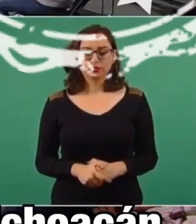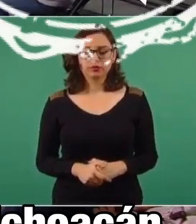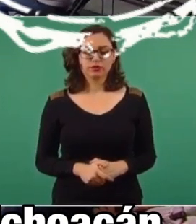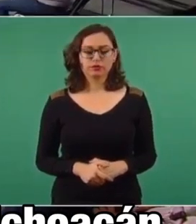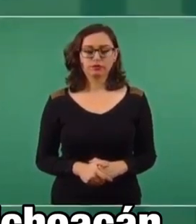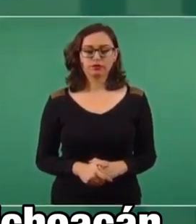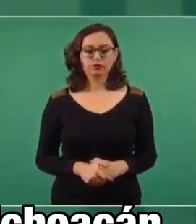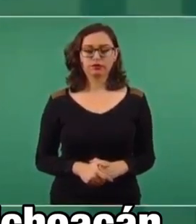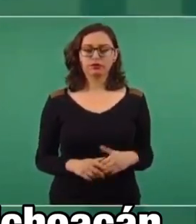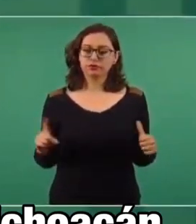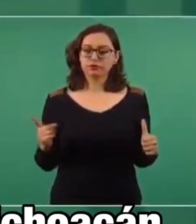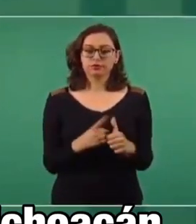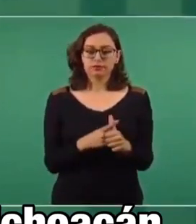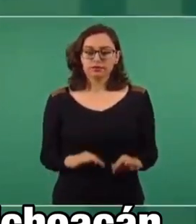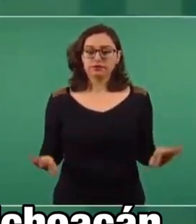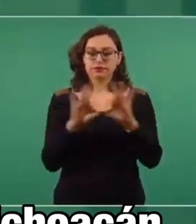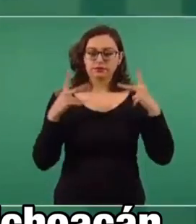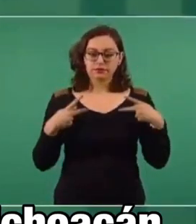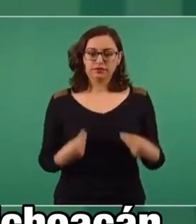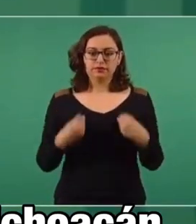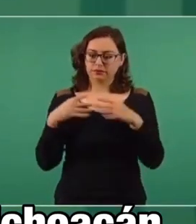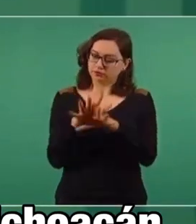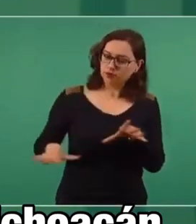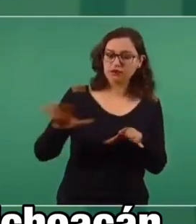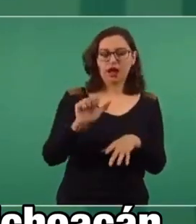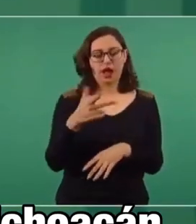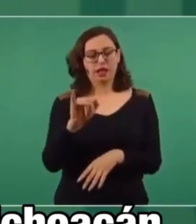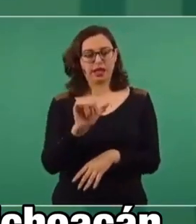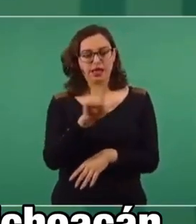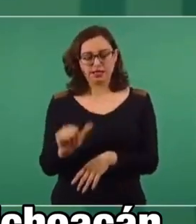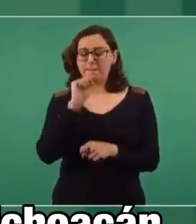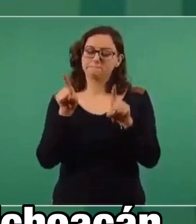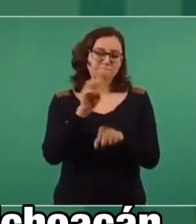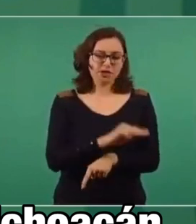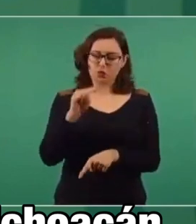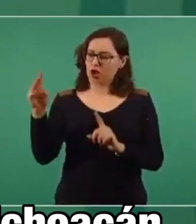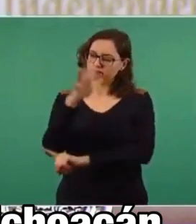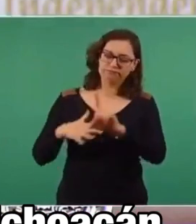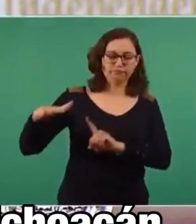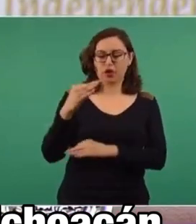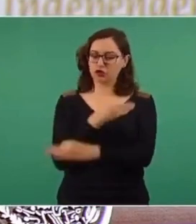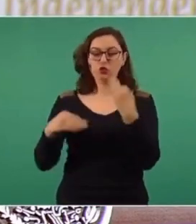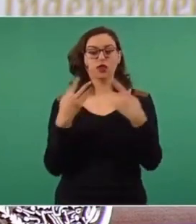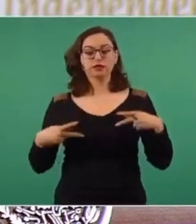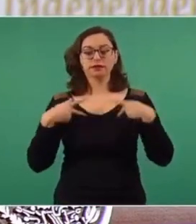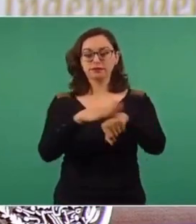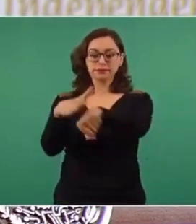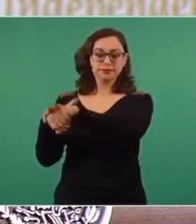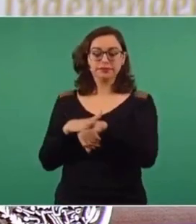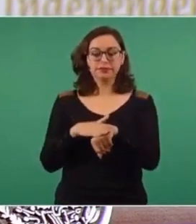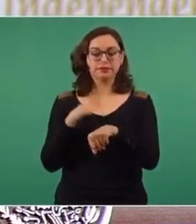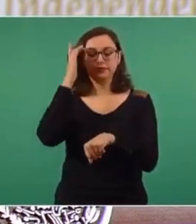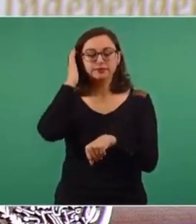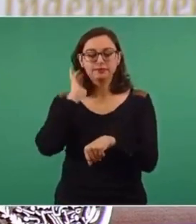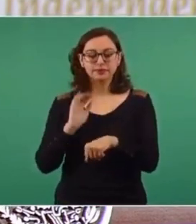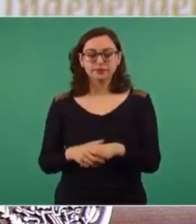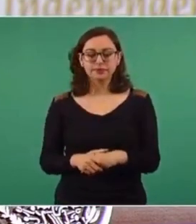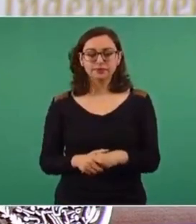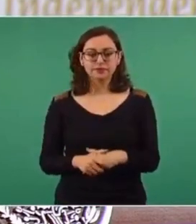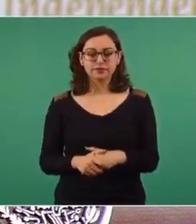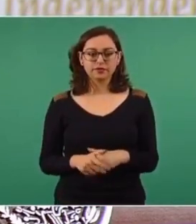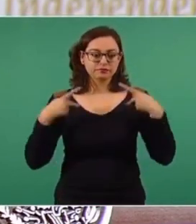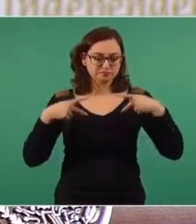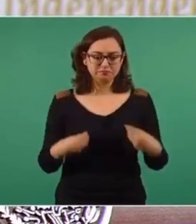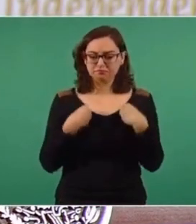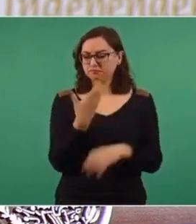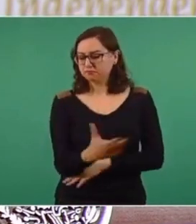Haciendo un llamado a la población de Aguililla y de toda esa región de Michoacán, a la gente, a los